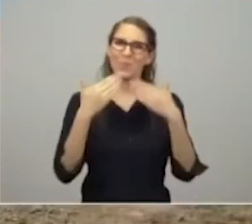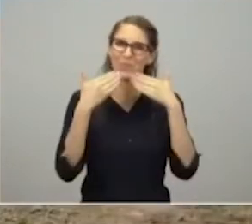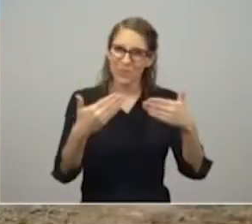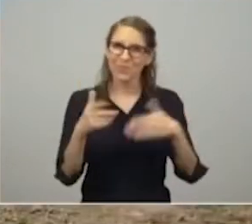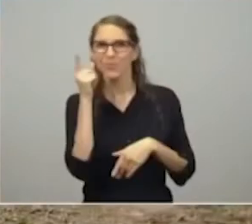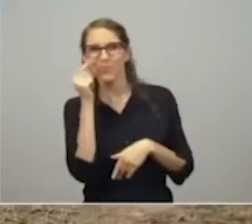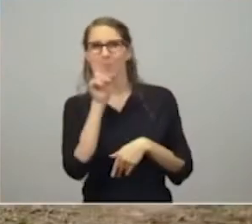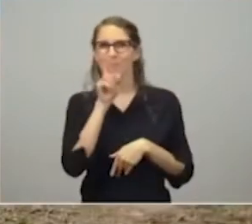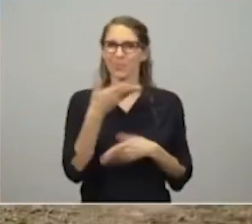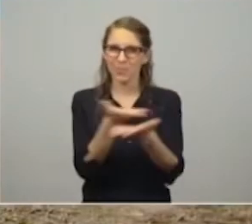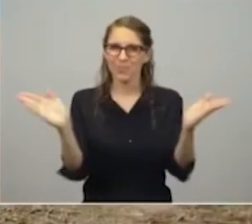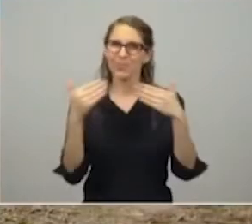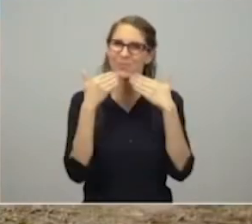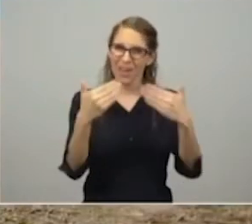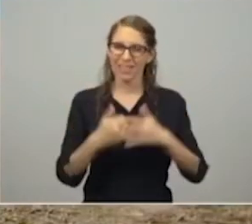y a todas.